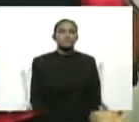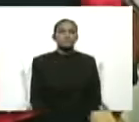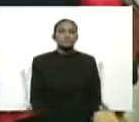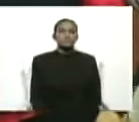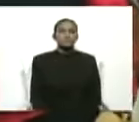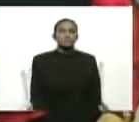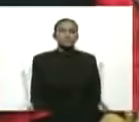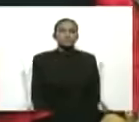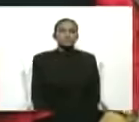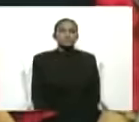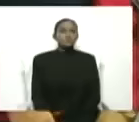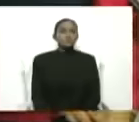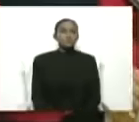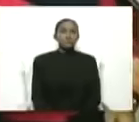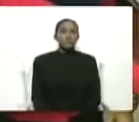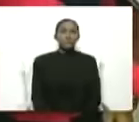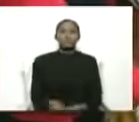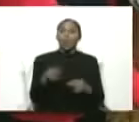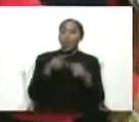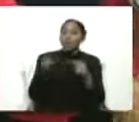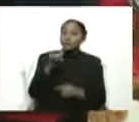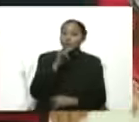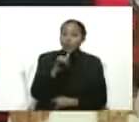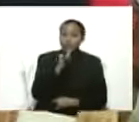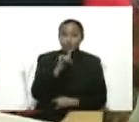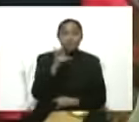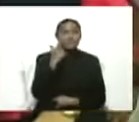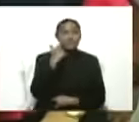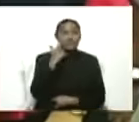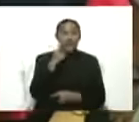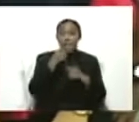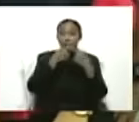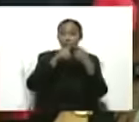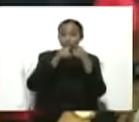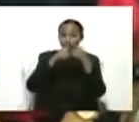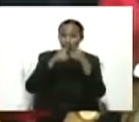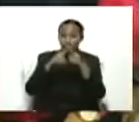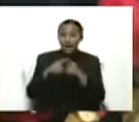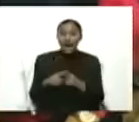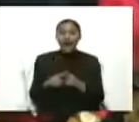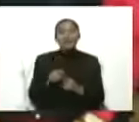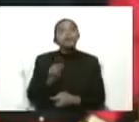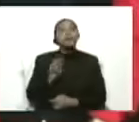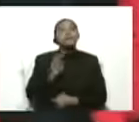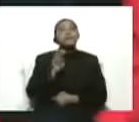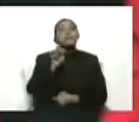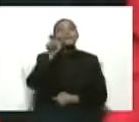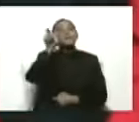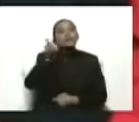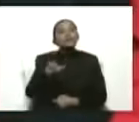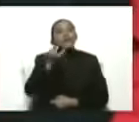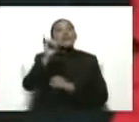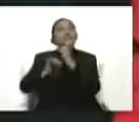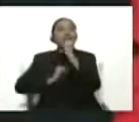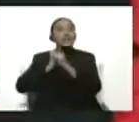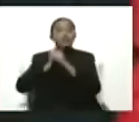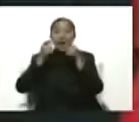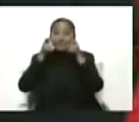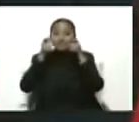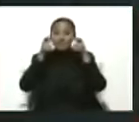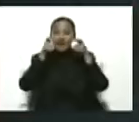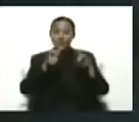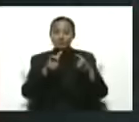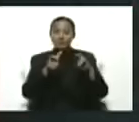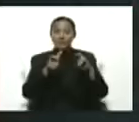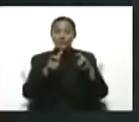Mire, hay un total, esta cifra es importante, veedores y lo que nos están viendo, hay